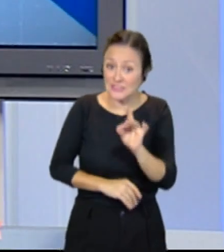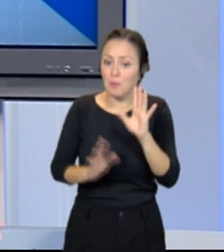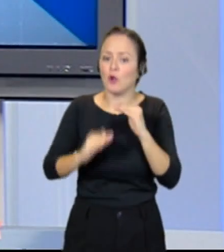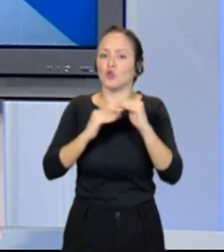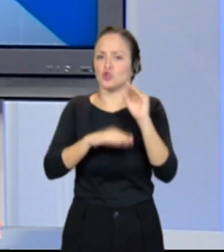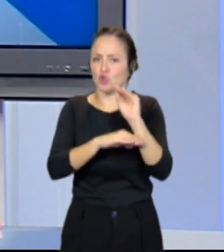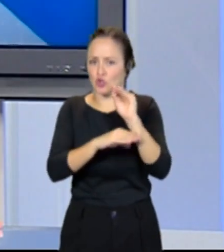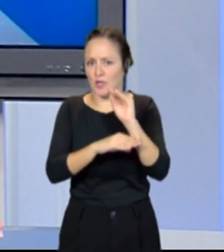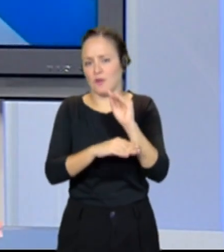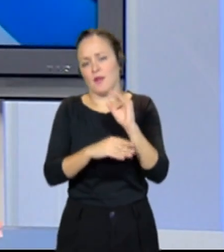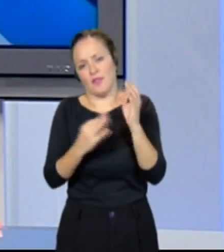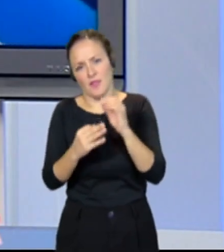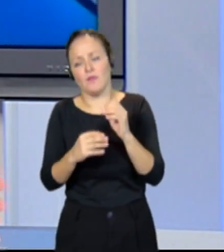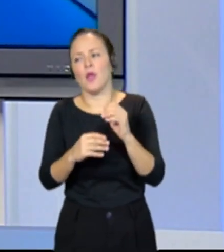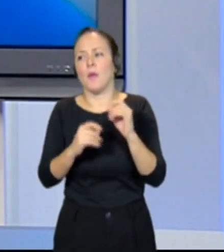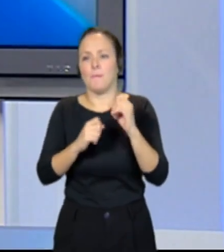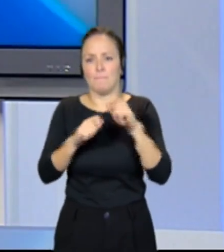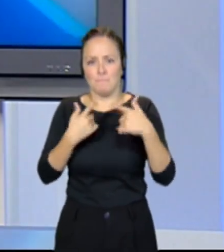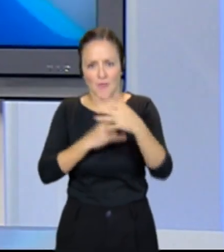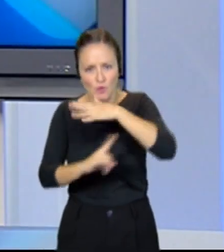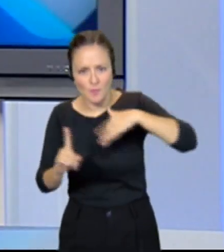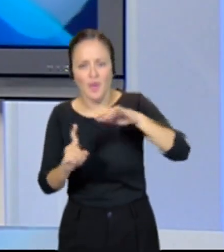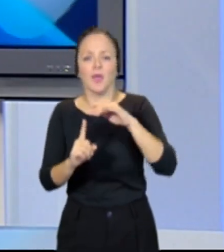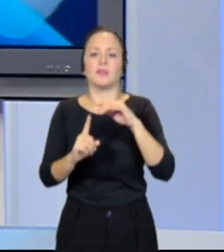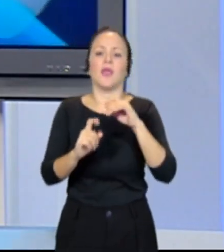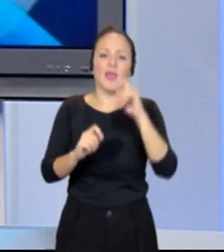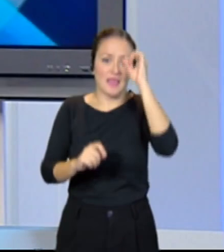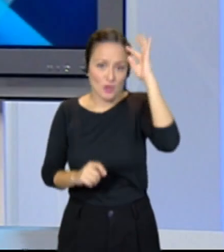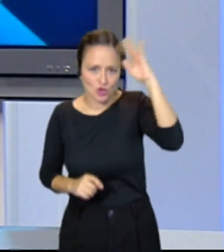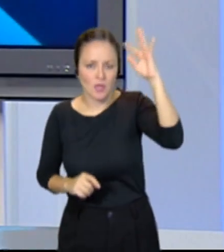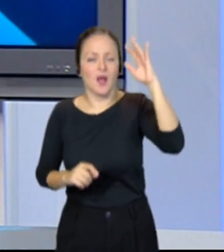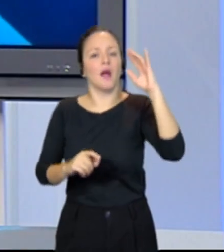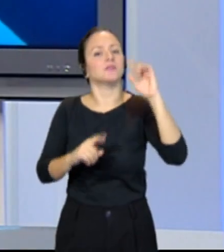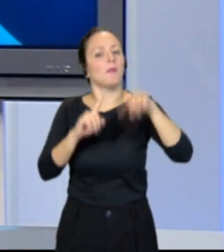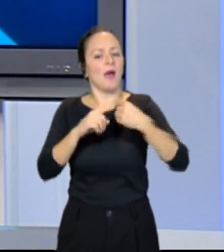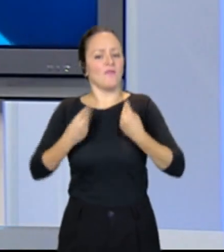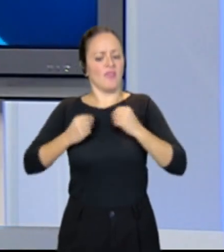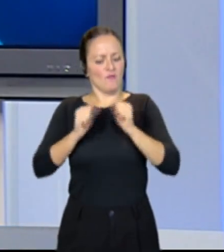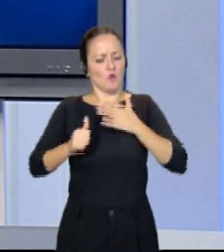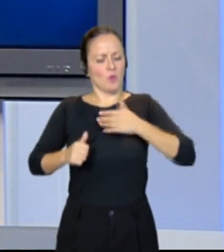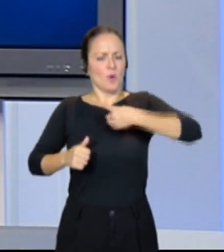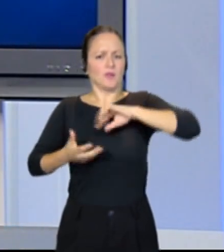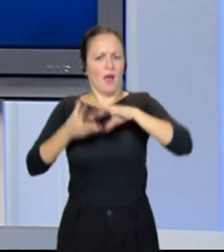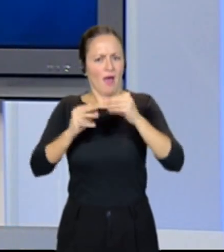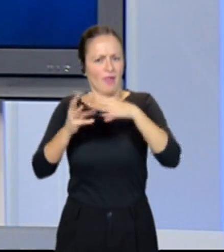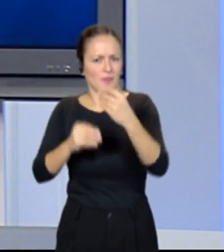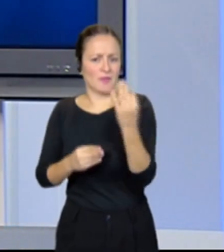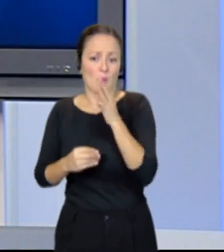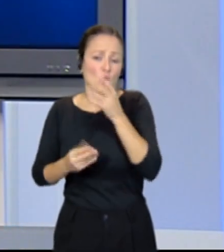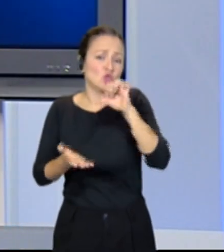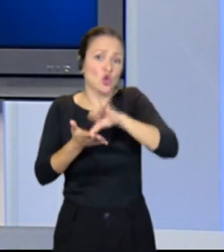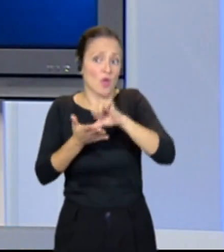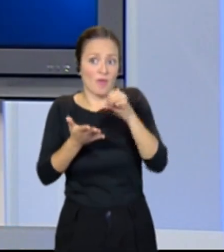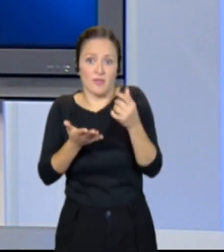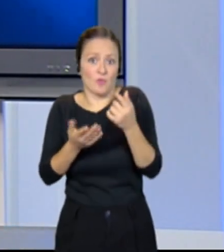cuide y que proteja nuestro medio ambiente, nuestra propia idiosincrasia, que también lo haga compatible con nuestro modo de vida. Cada vez una ciudad con un turismo urbano más